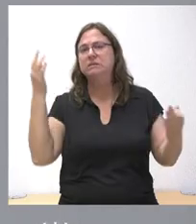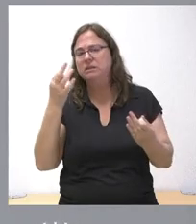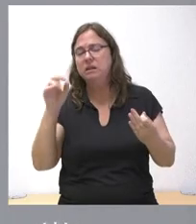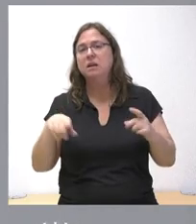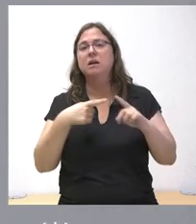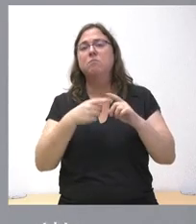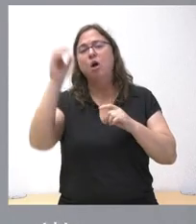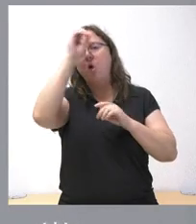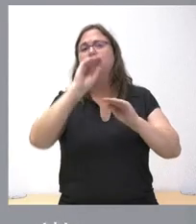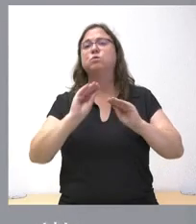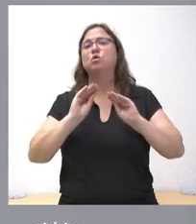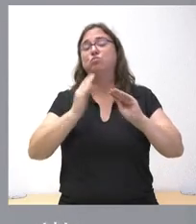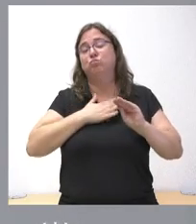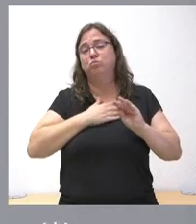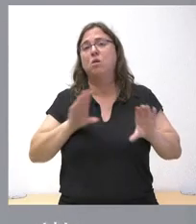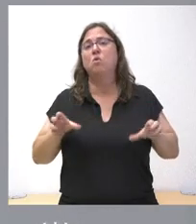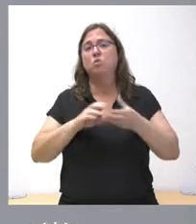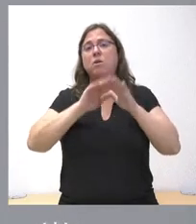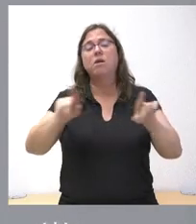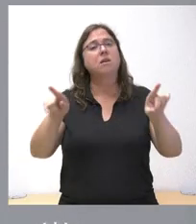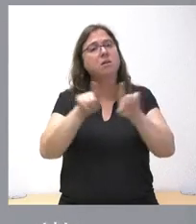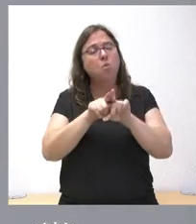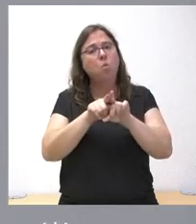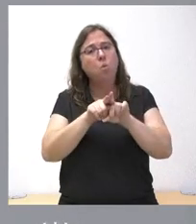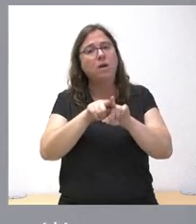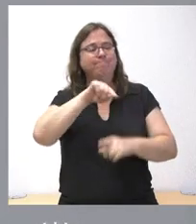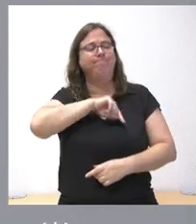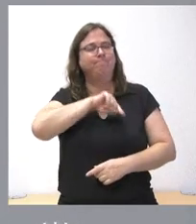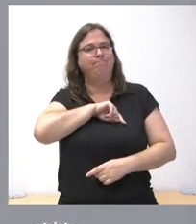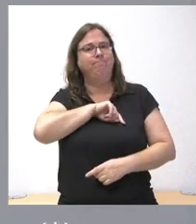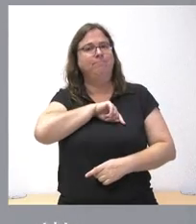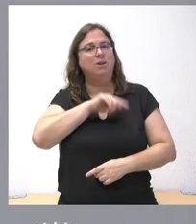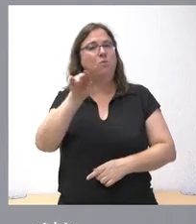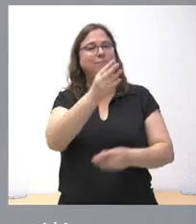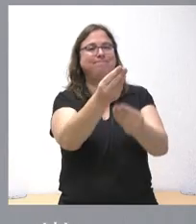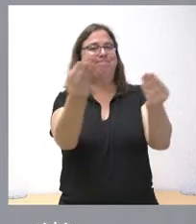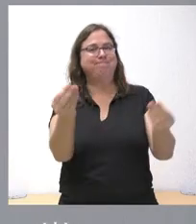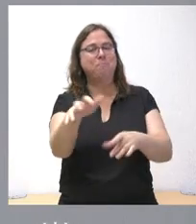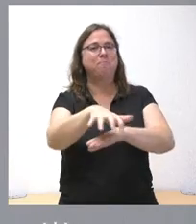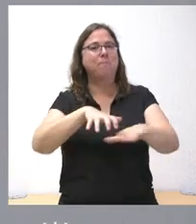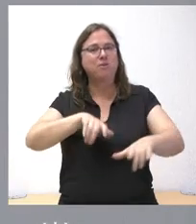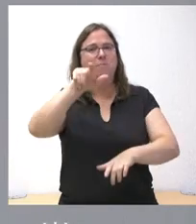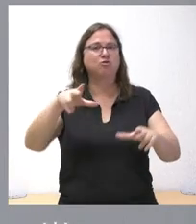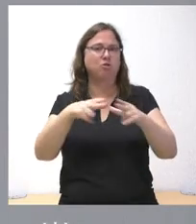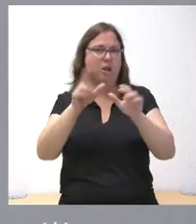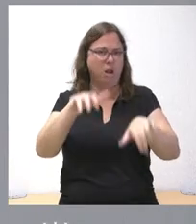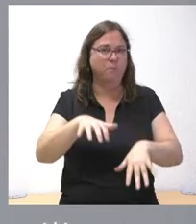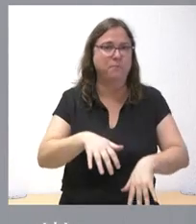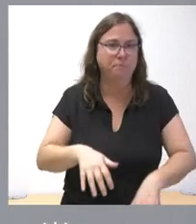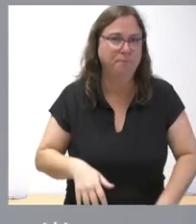posición que tengamos como Junta de Castiles, la posición que sentamos nosotros, que es el sentir mayoritario de la sociedad leonesa.